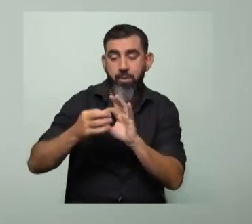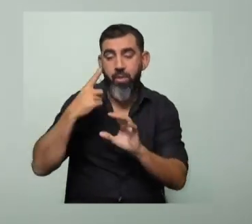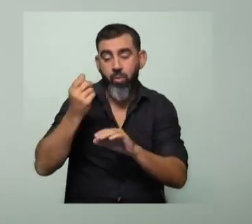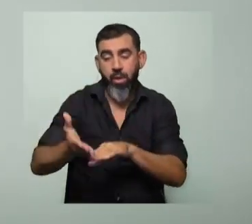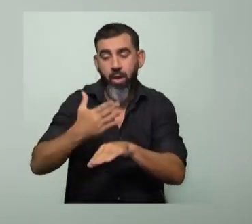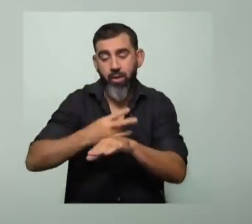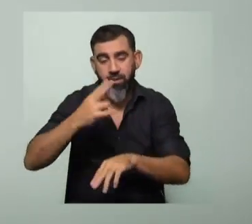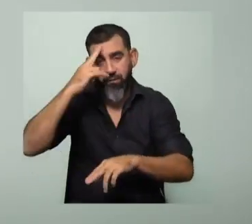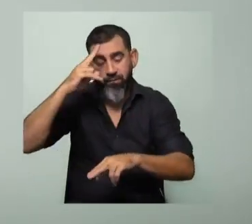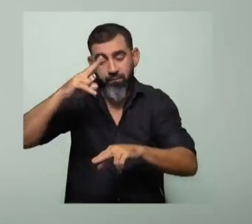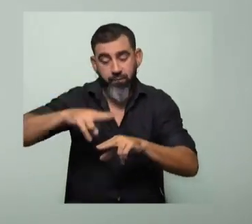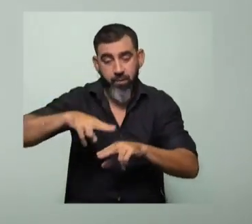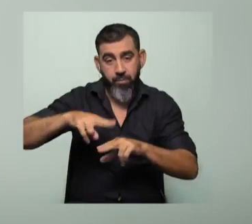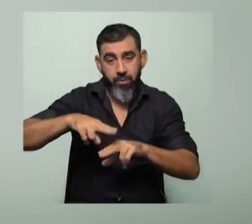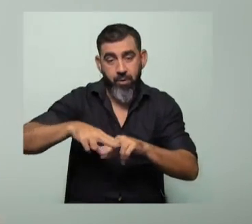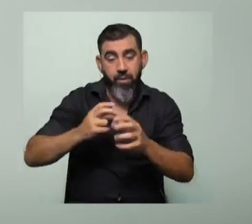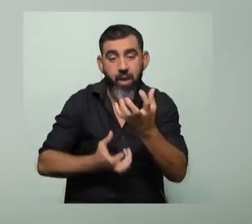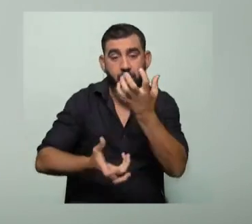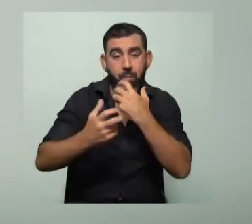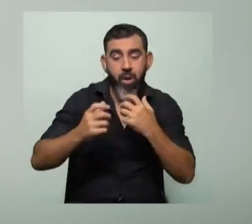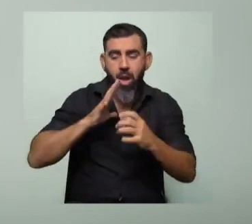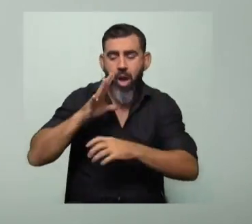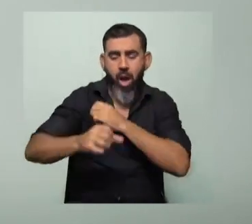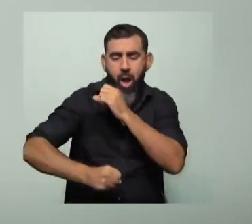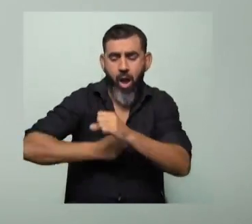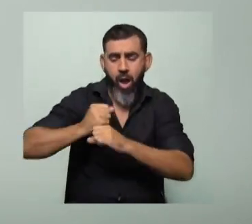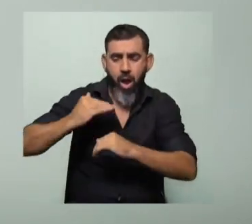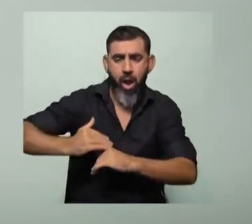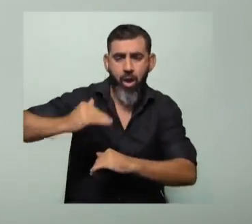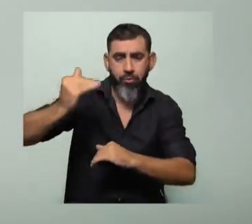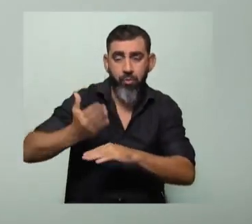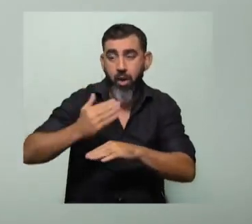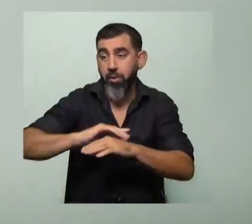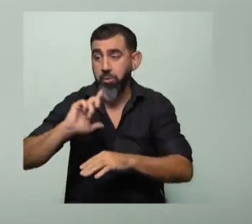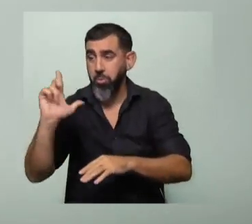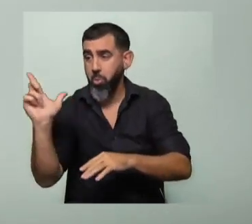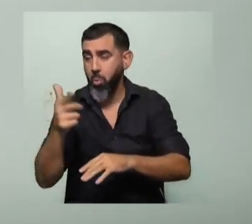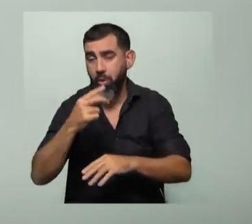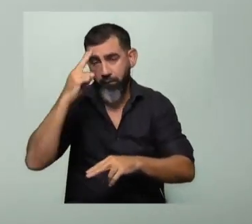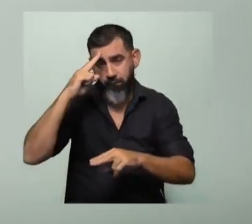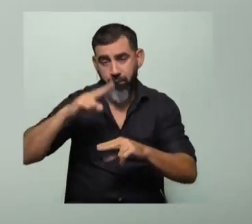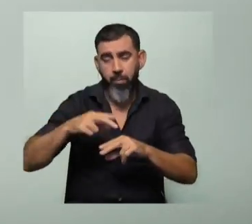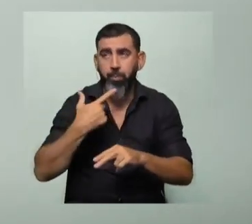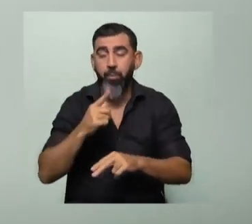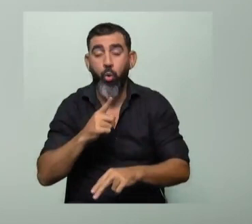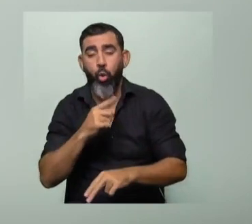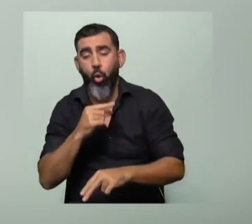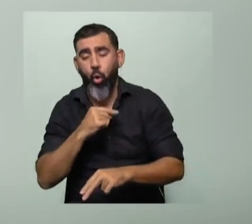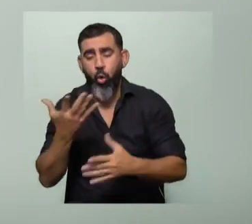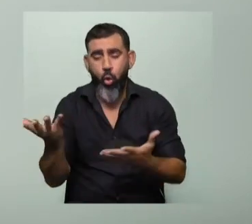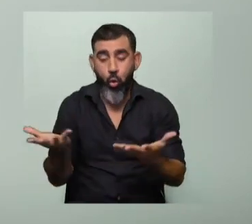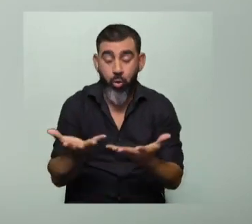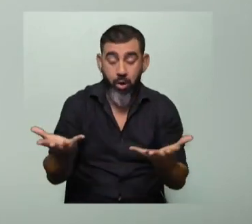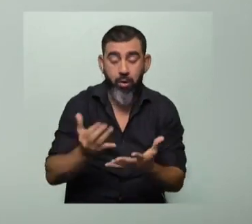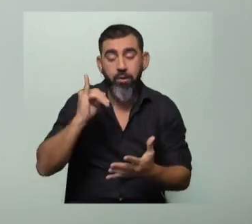patologías y además el animal vive mucho más años. Entonces quizás patologías que antes no las veíamos tanto como dolor crónico, hoy en día